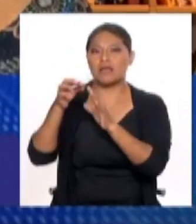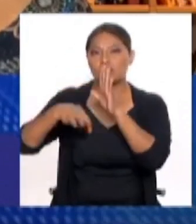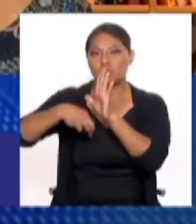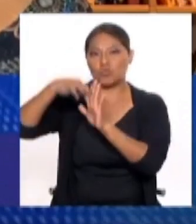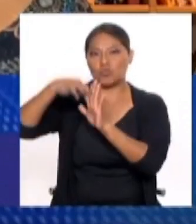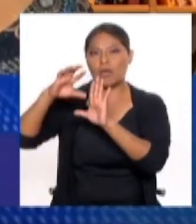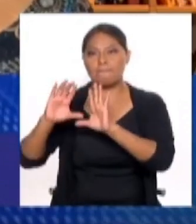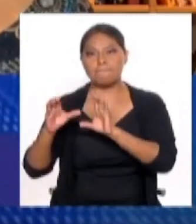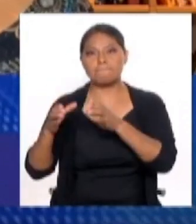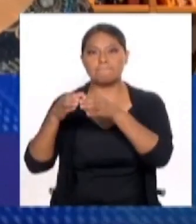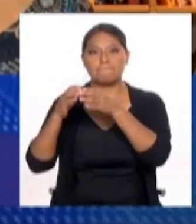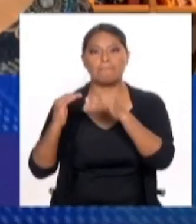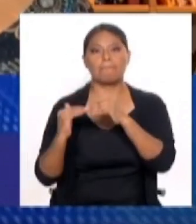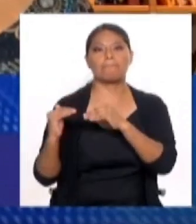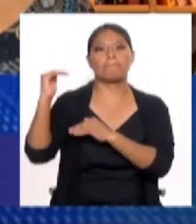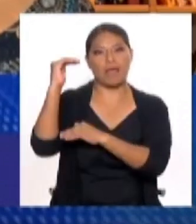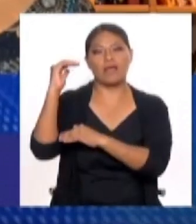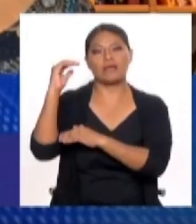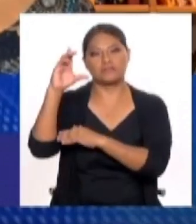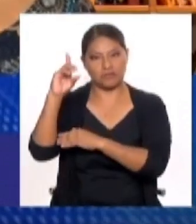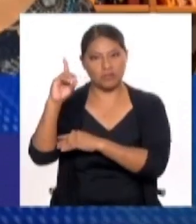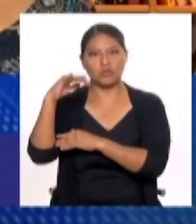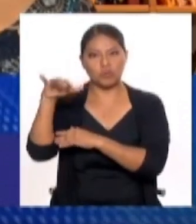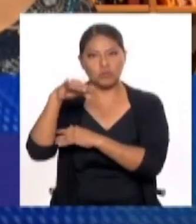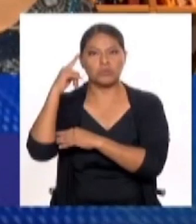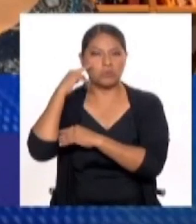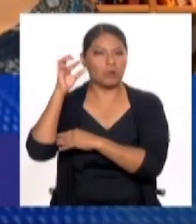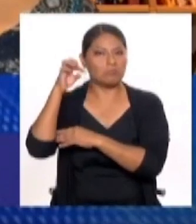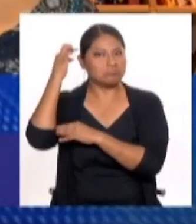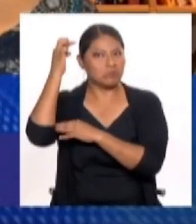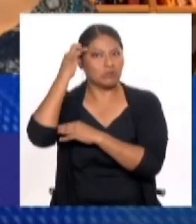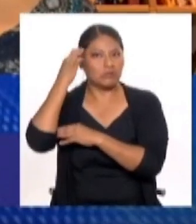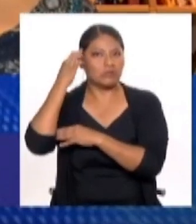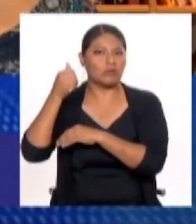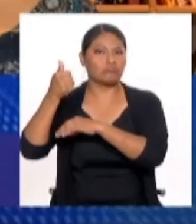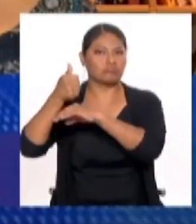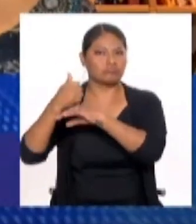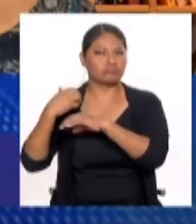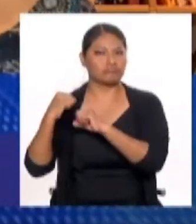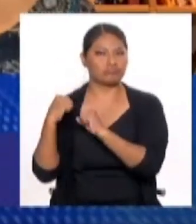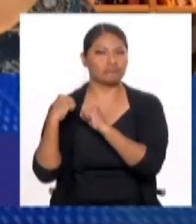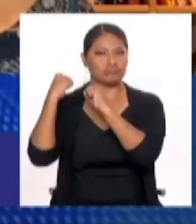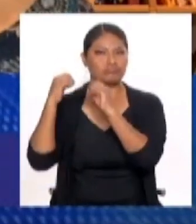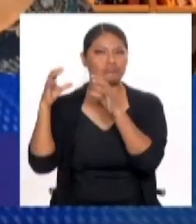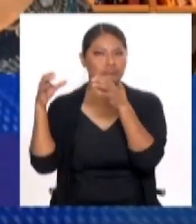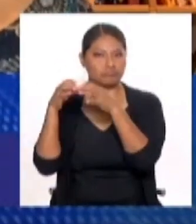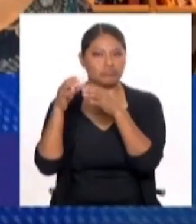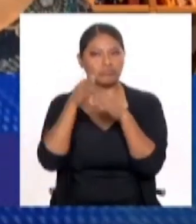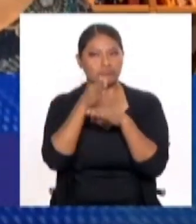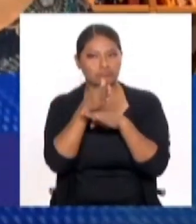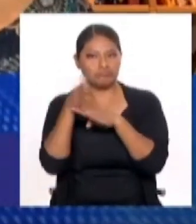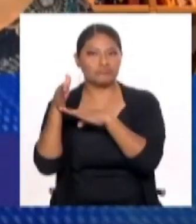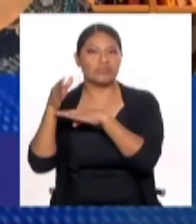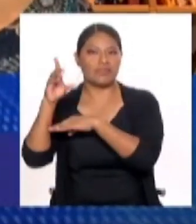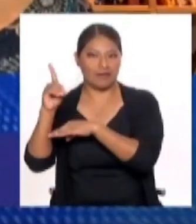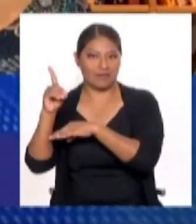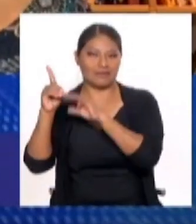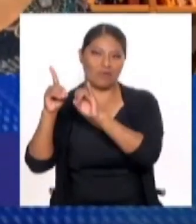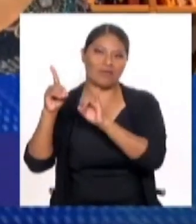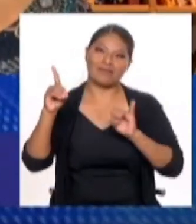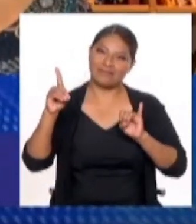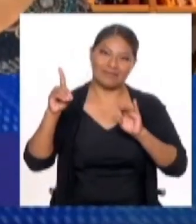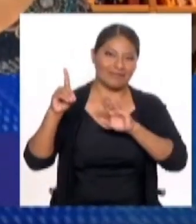digamos así, un significativo poder político y electoral a la extrema derecha. La formación, o sea,